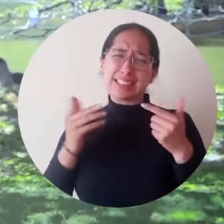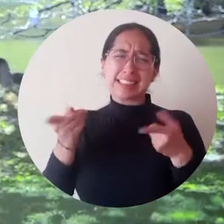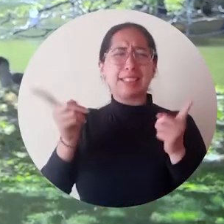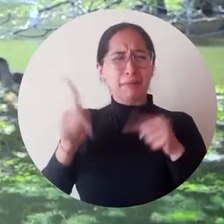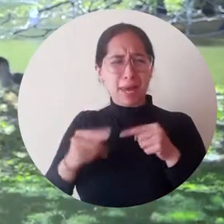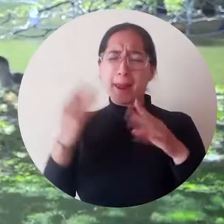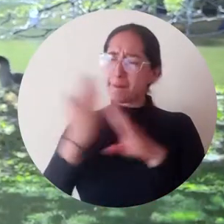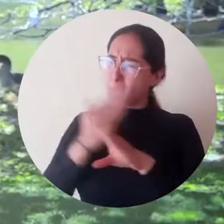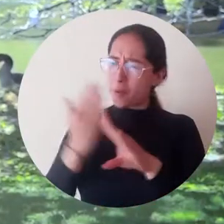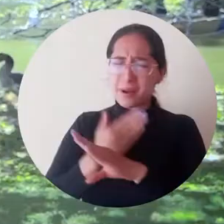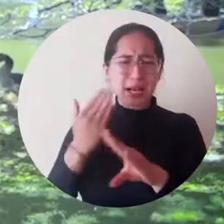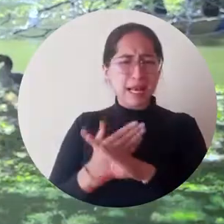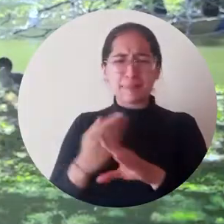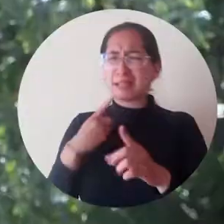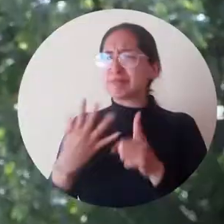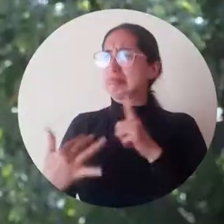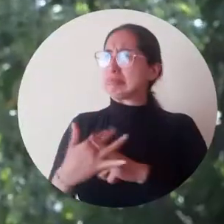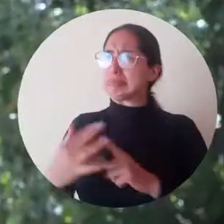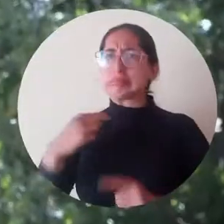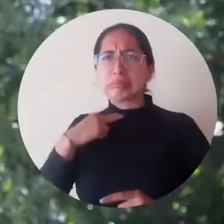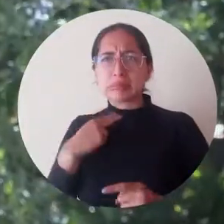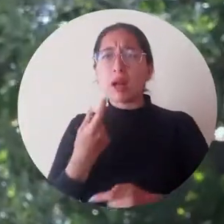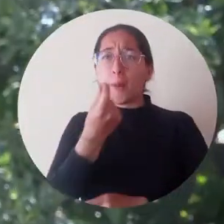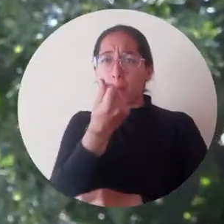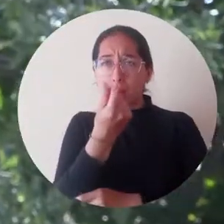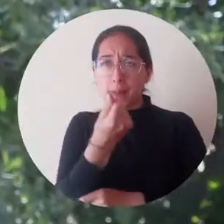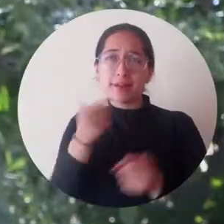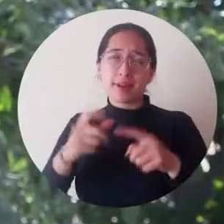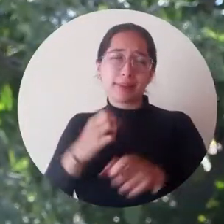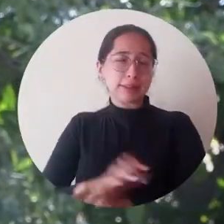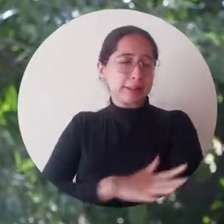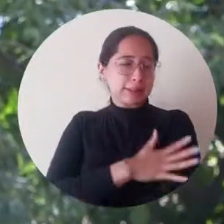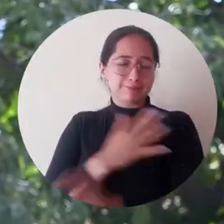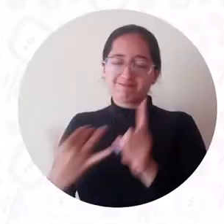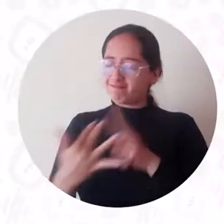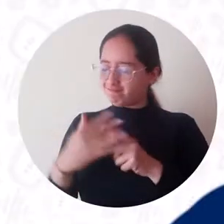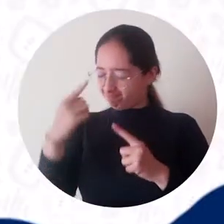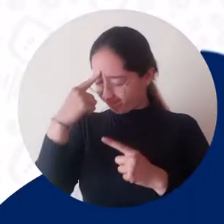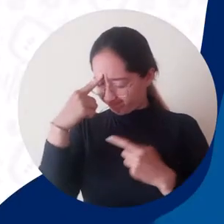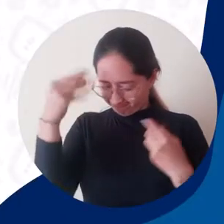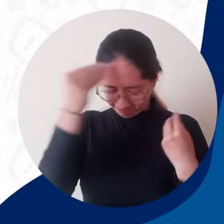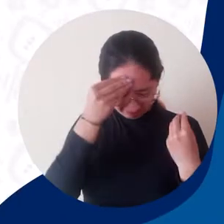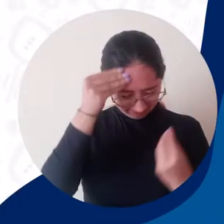dificultades, sobre todo económicas y emocionales.